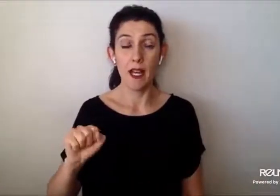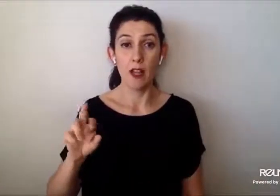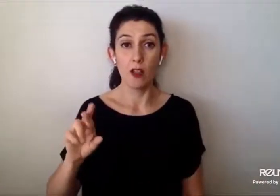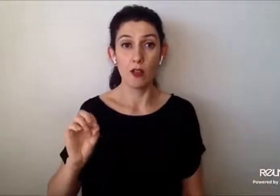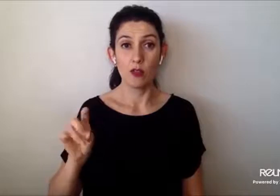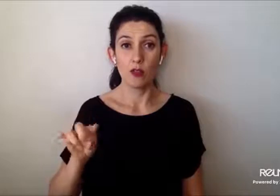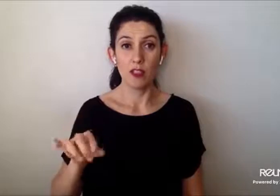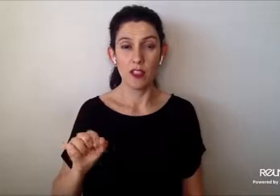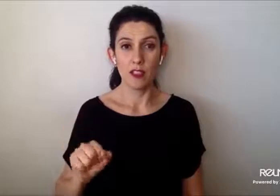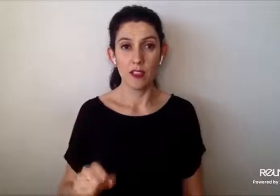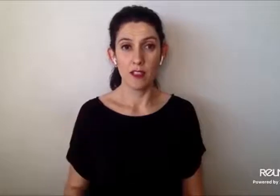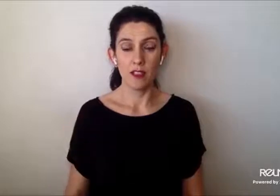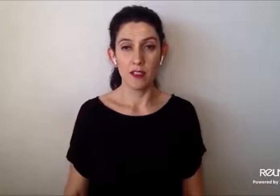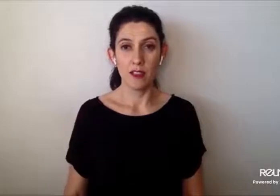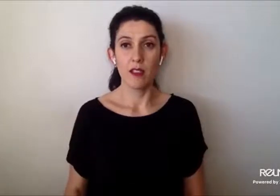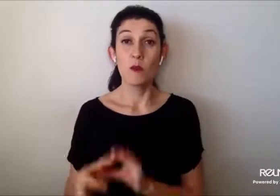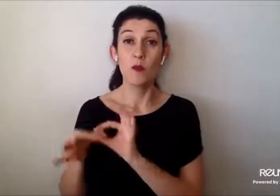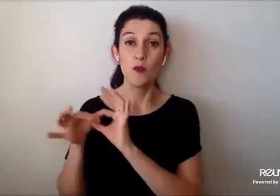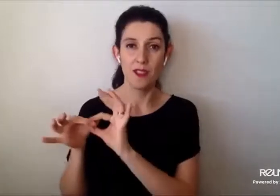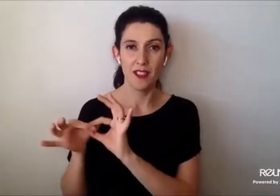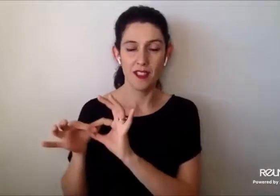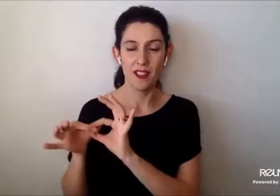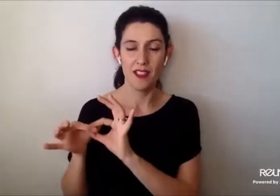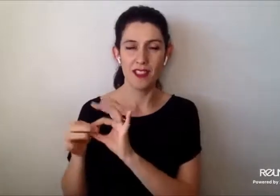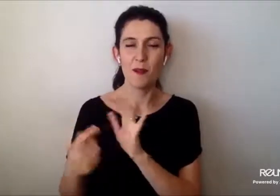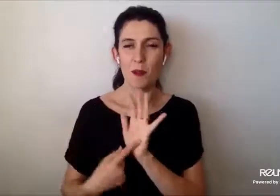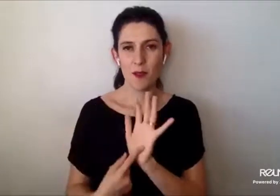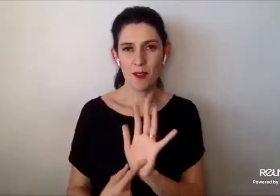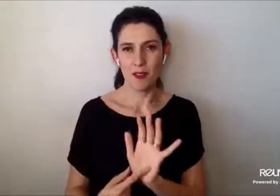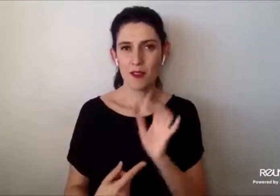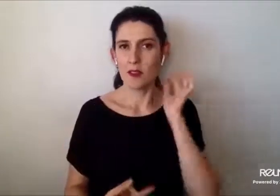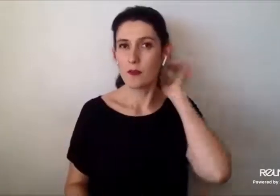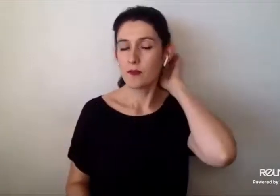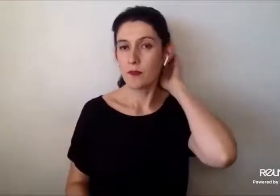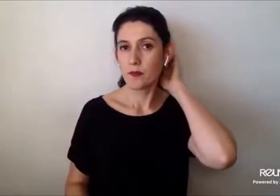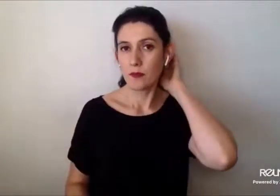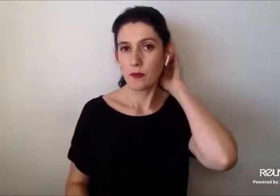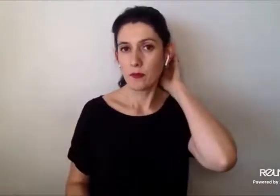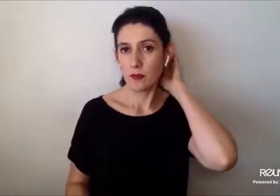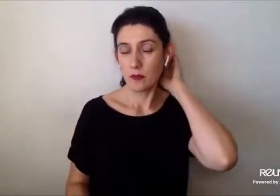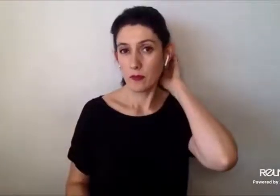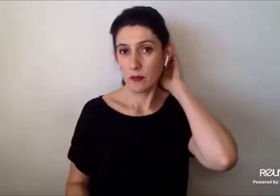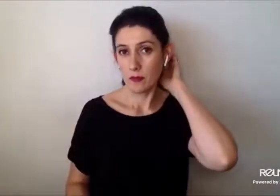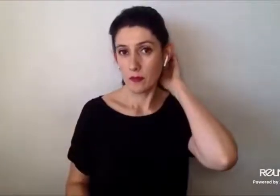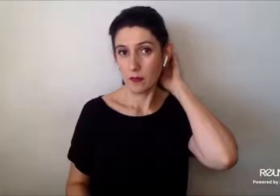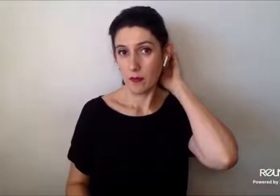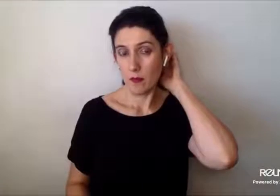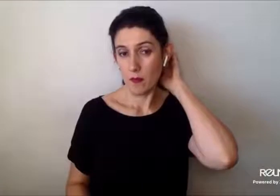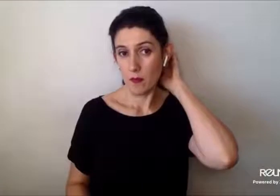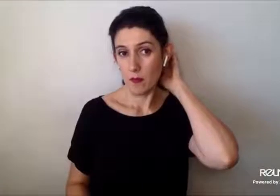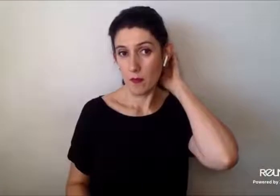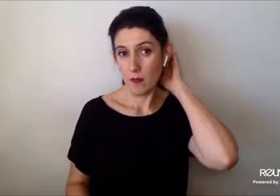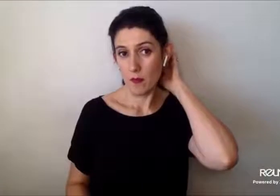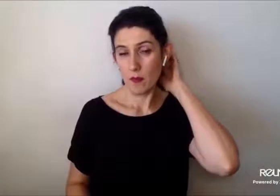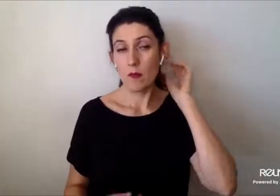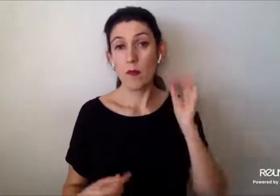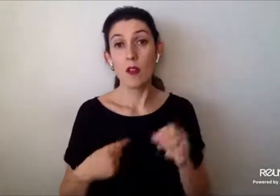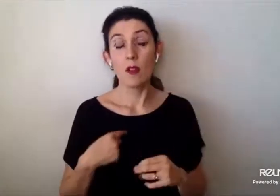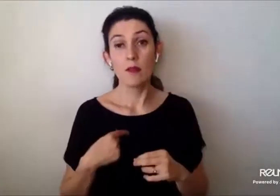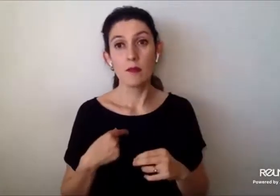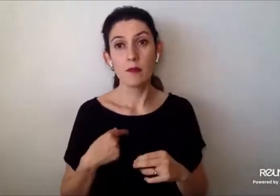Muchas gracias, Almu, por la presentación. Yo les voy a hablar sobre la segunda parte del cuento,